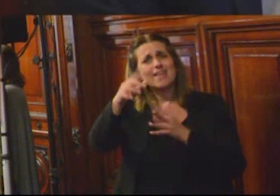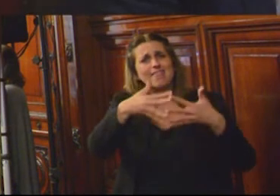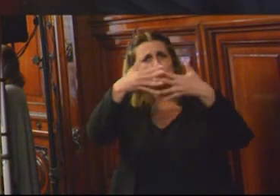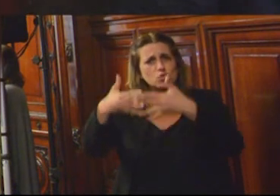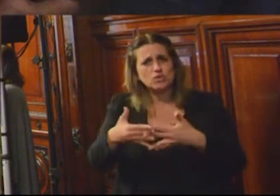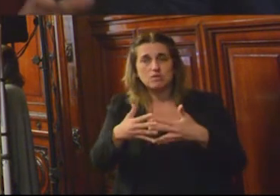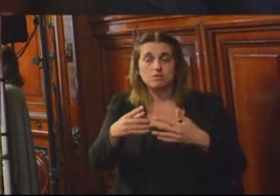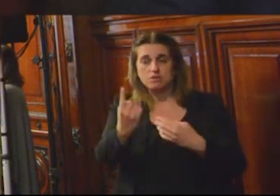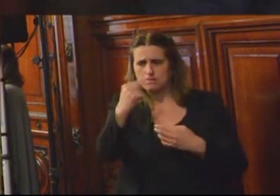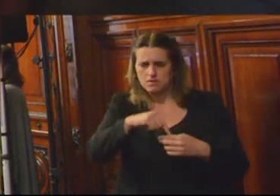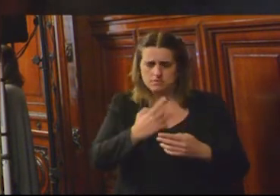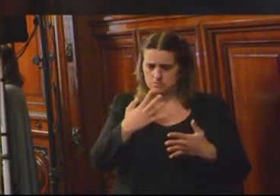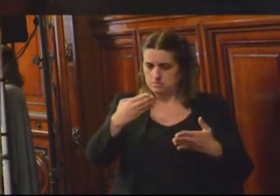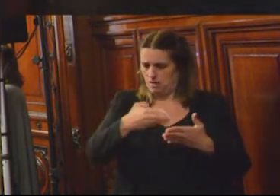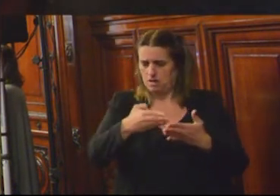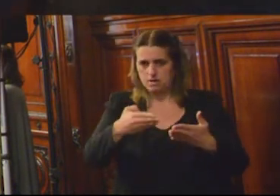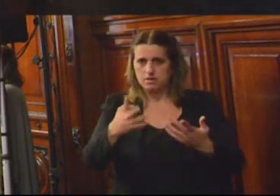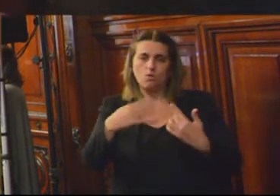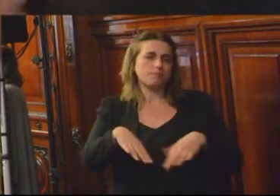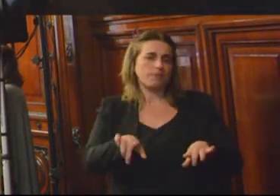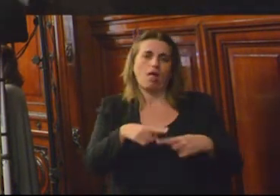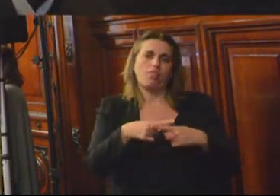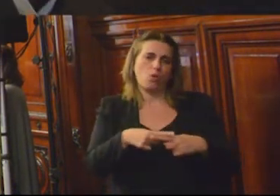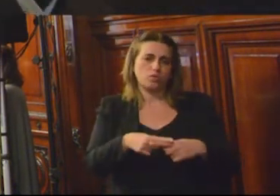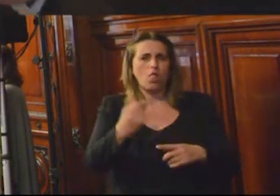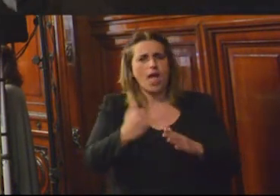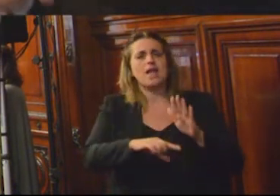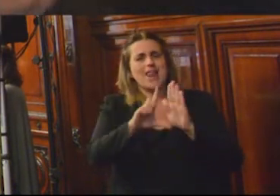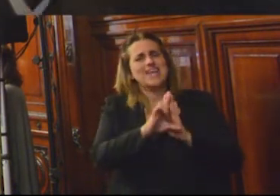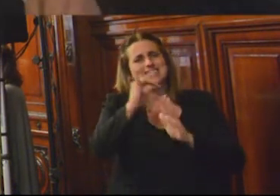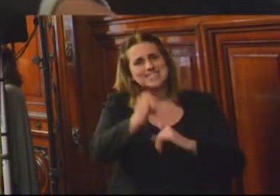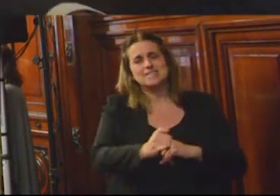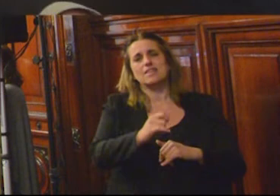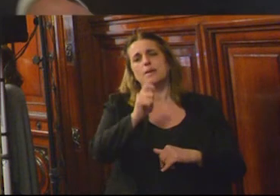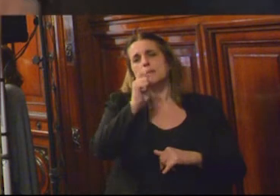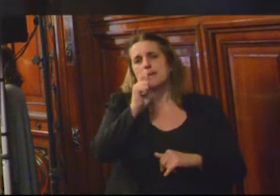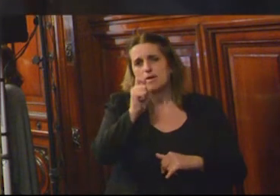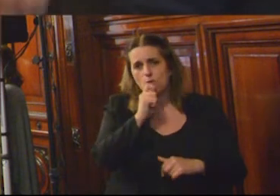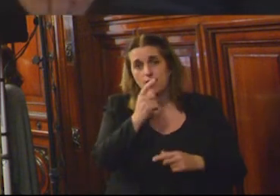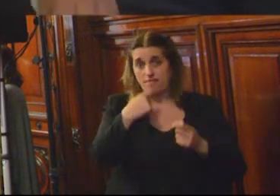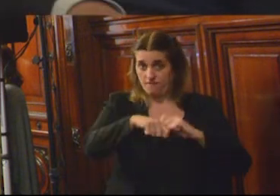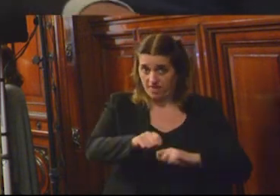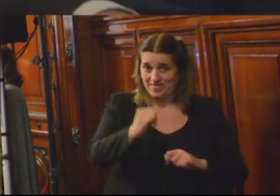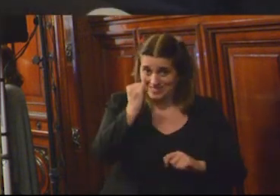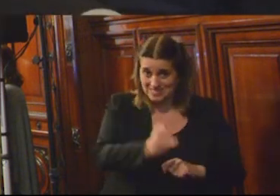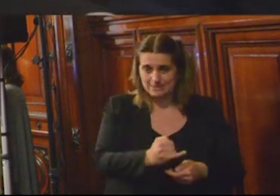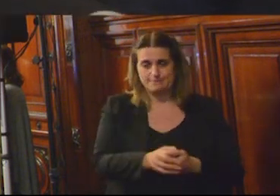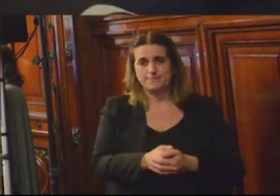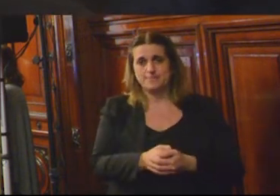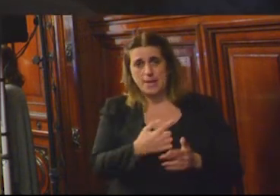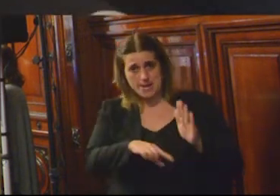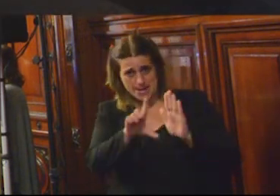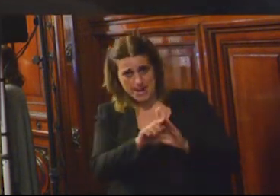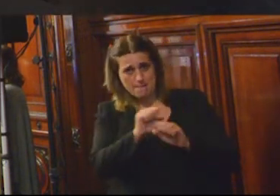trancó. Todavía estamos en esa discusión. Está la ley de la venta, está la ley de